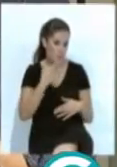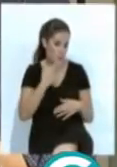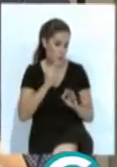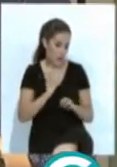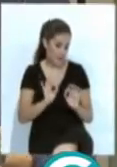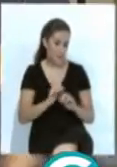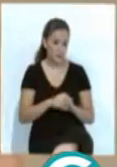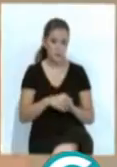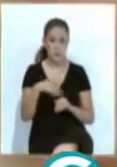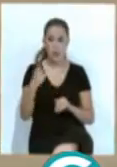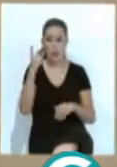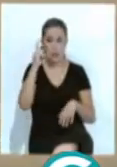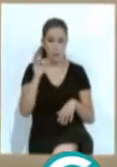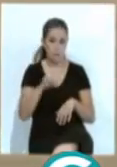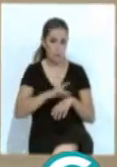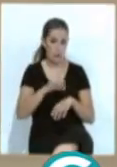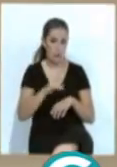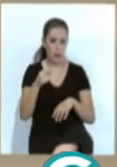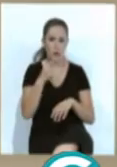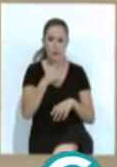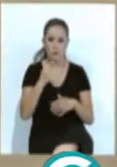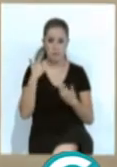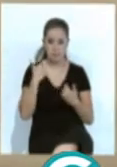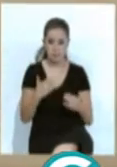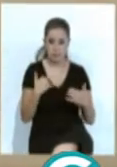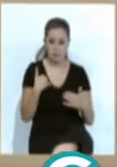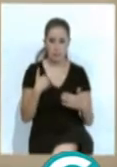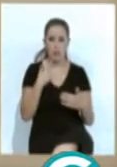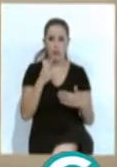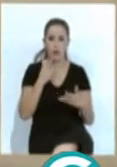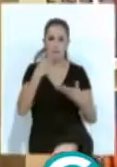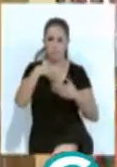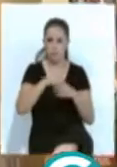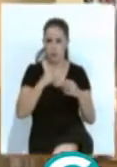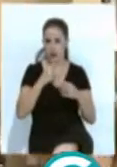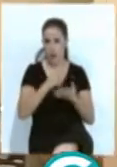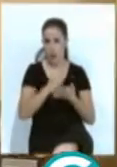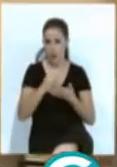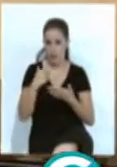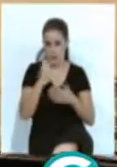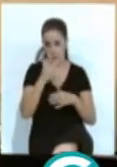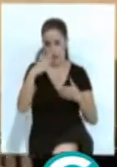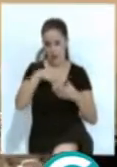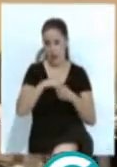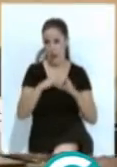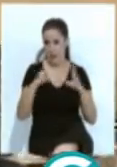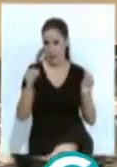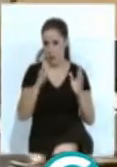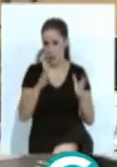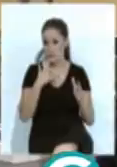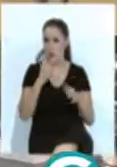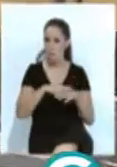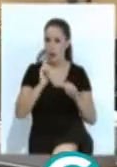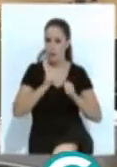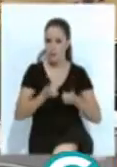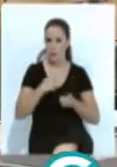El doctor Montesinos señala que la reciente integración del tratamiento a la drogadicción dentro del Servicio Andaluz de Salud, que será efectiva